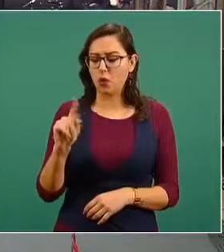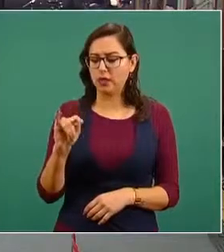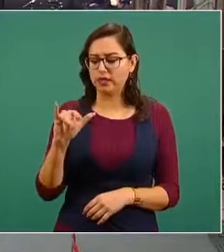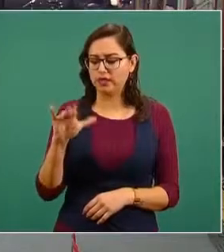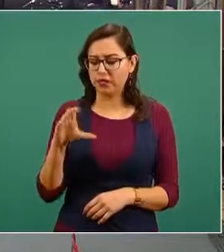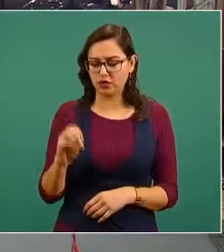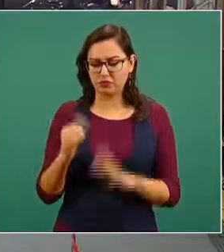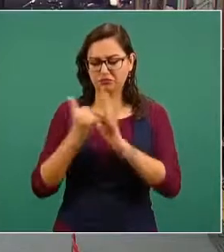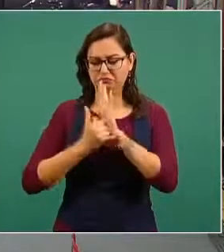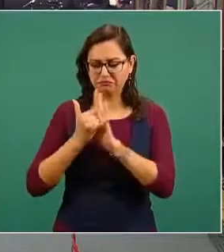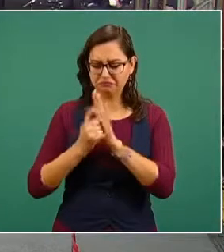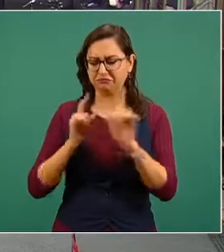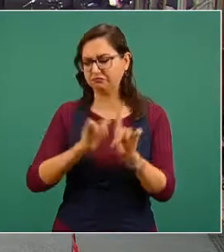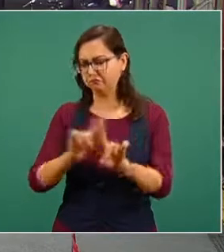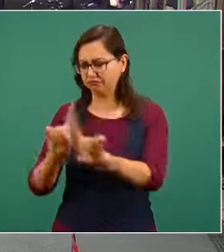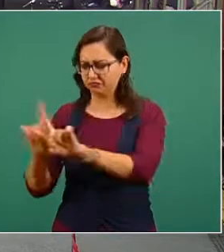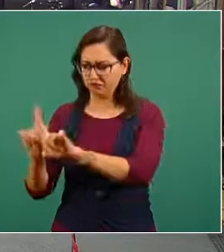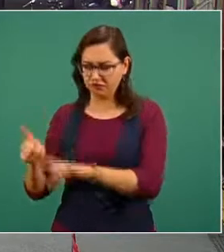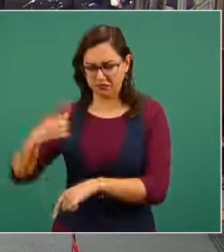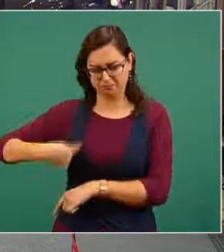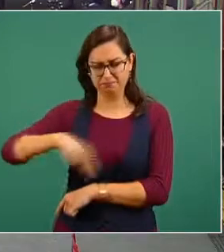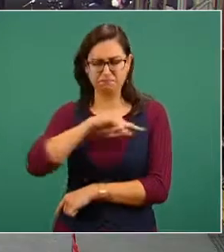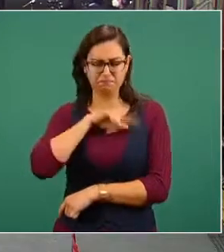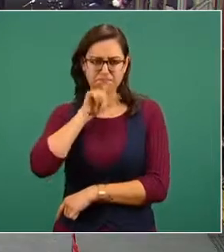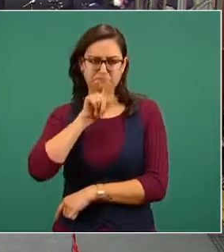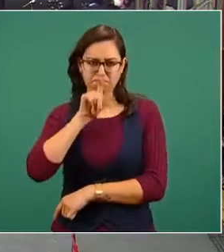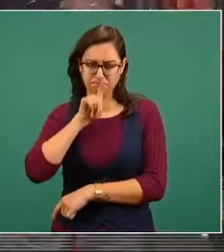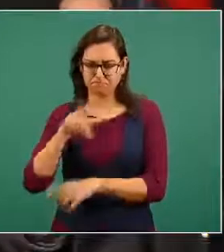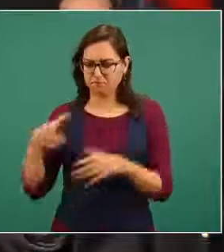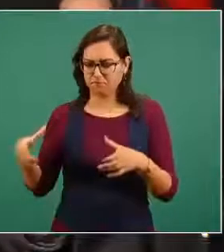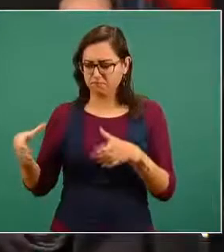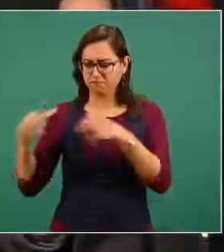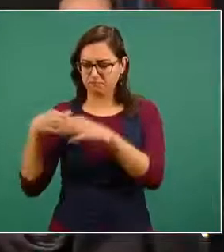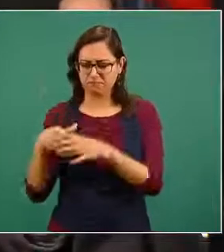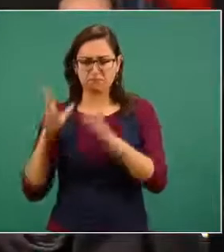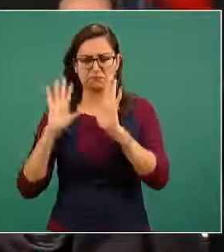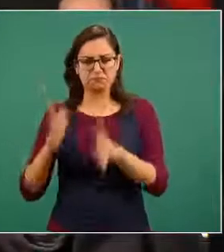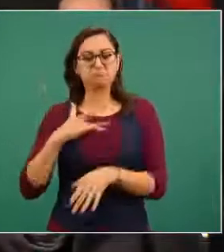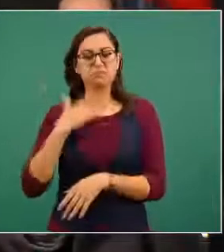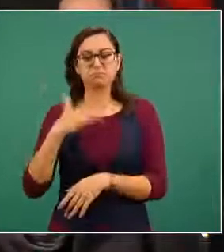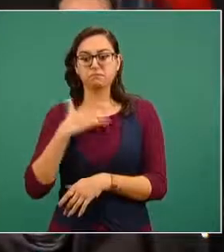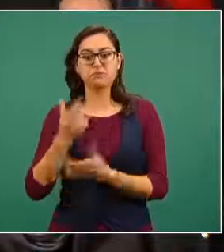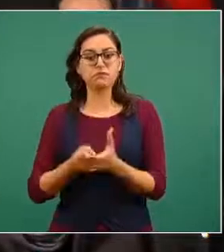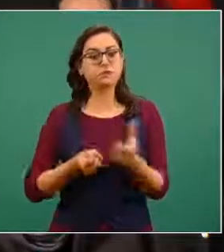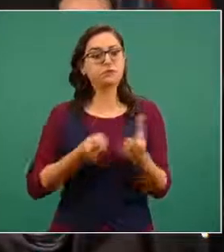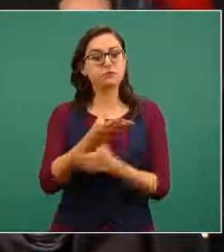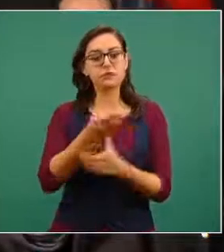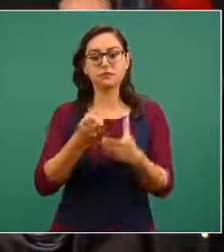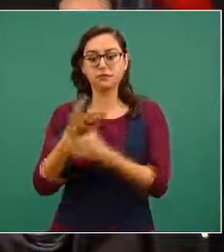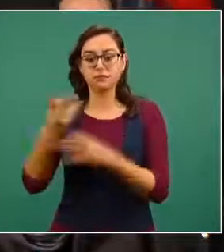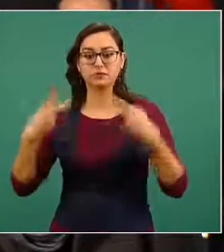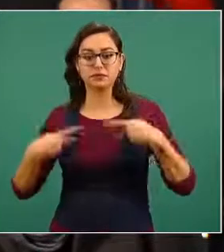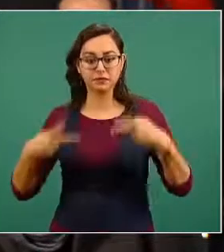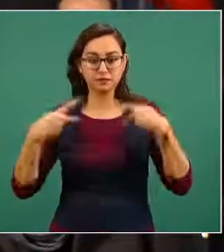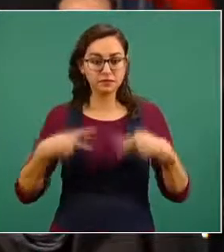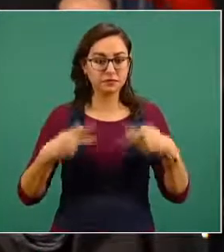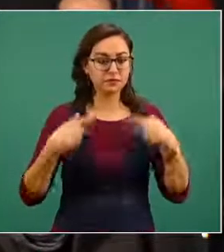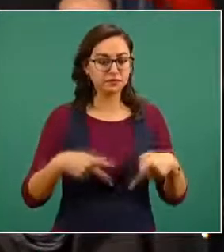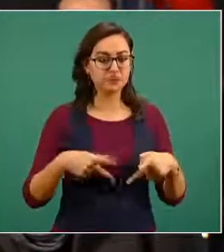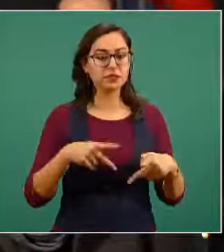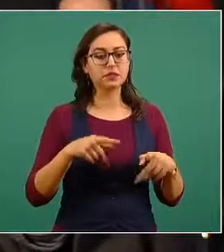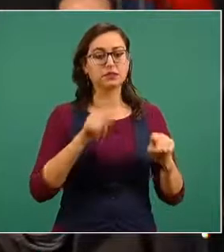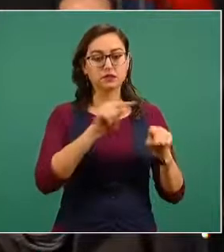youtubers y activistas de Jalisco hemos decidido desde hace tiempo salir a las calles a las colonias a las zonas metropolitanas